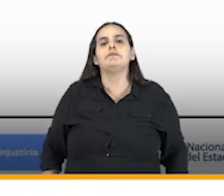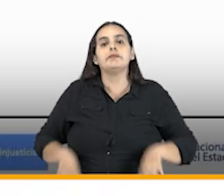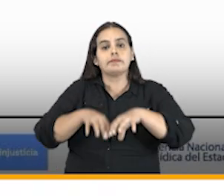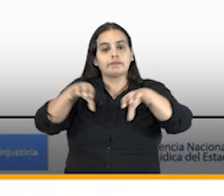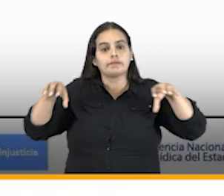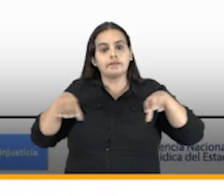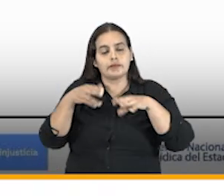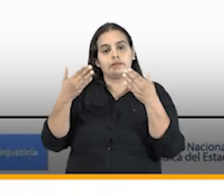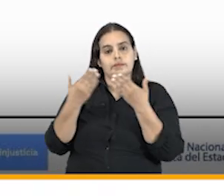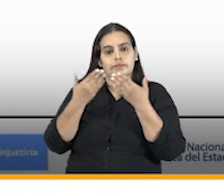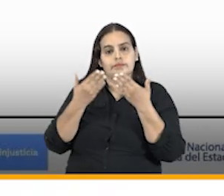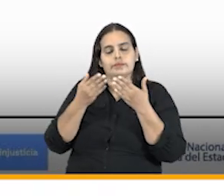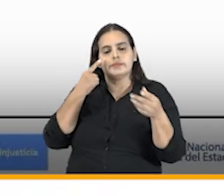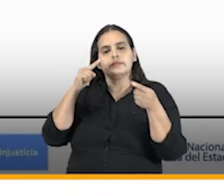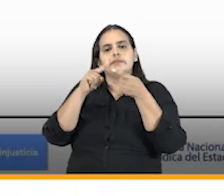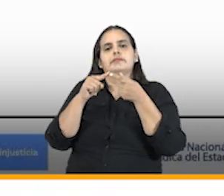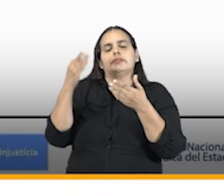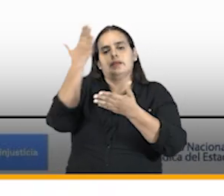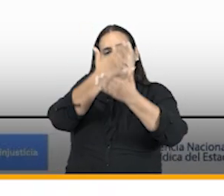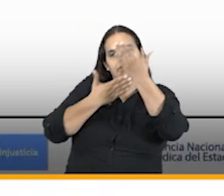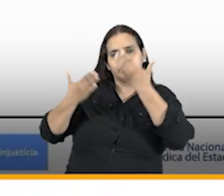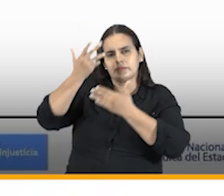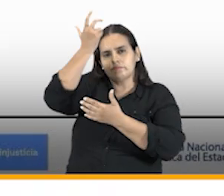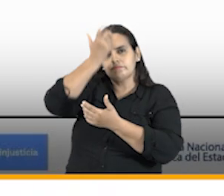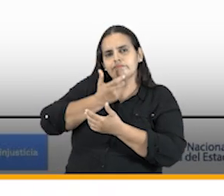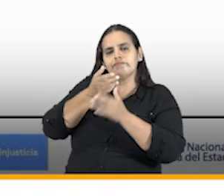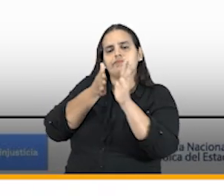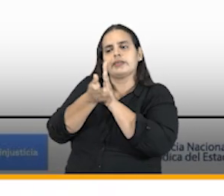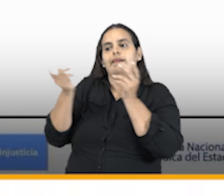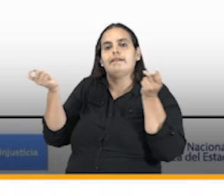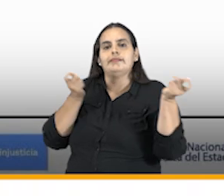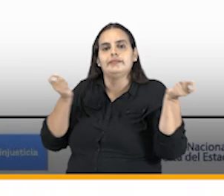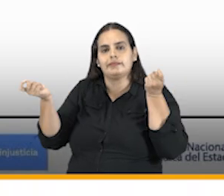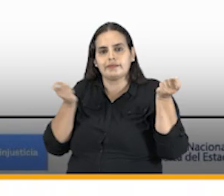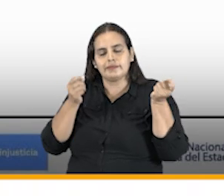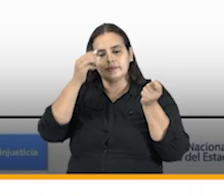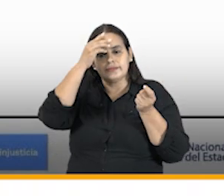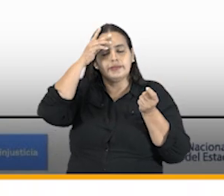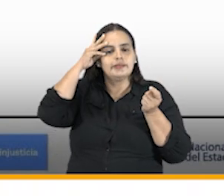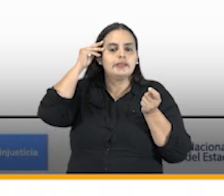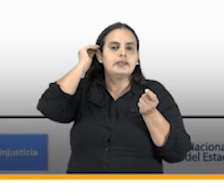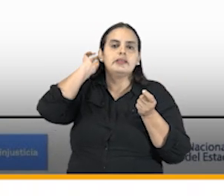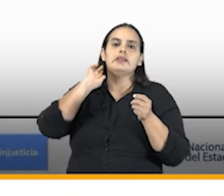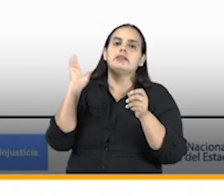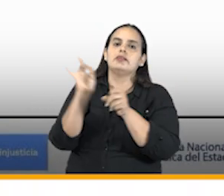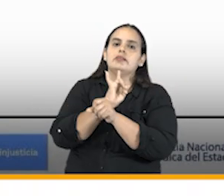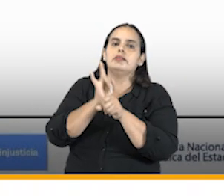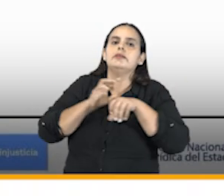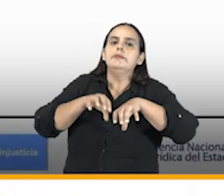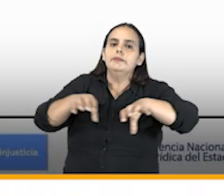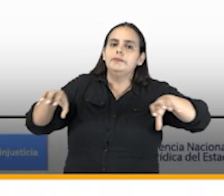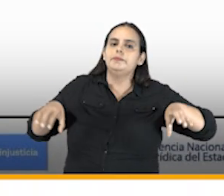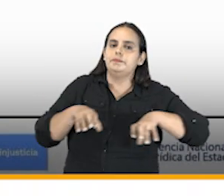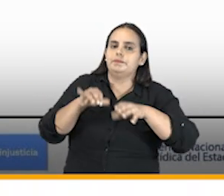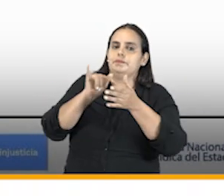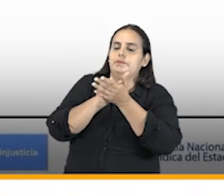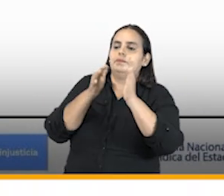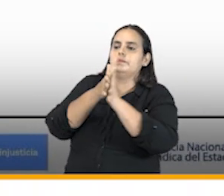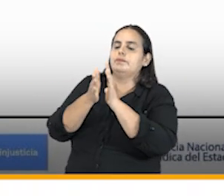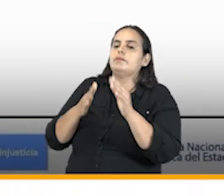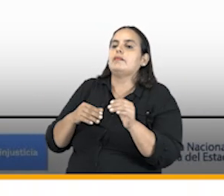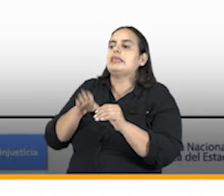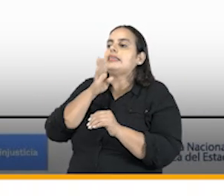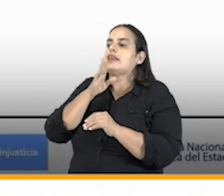hicimos un estudio sobre la prueba pericial y sobre las estrategias del uso de la acción de reparación directa contra